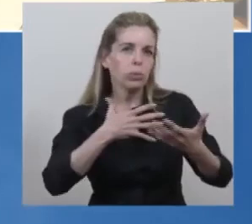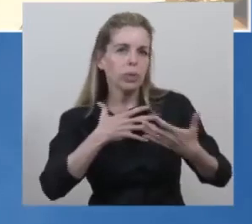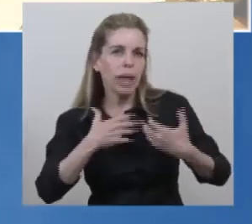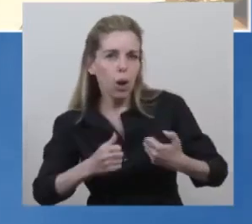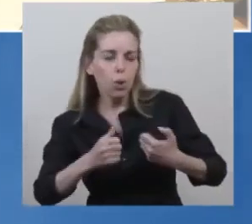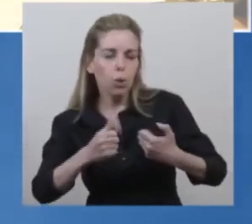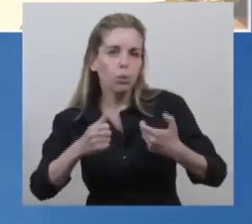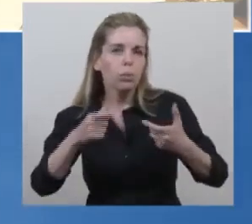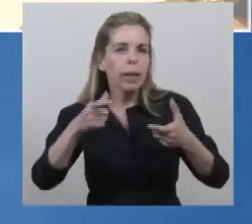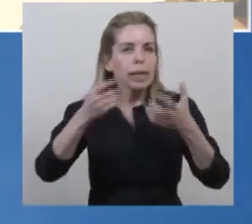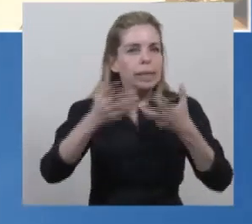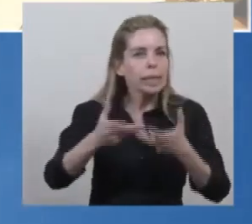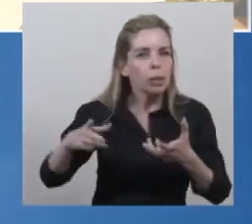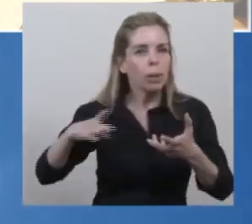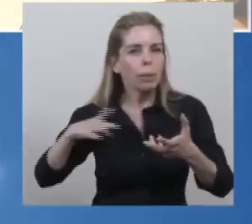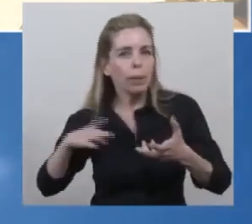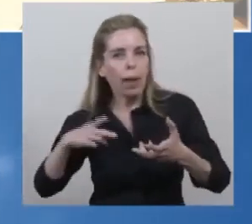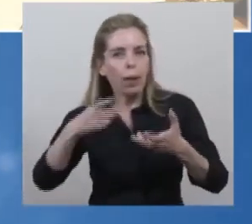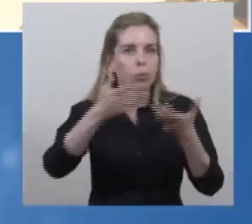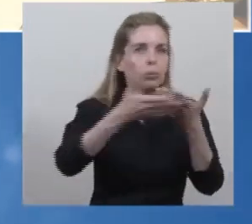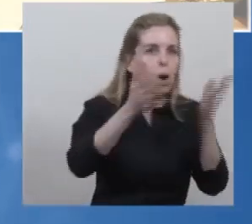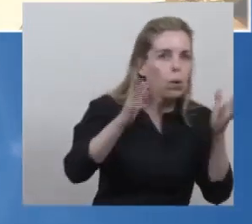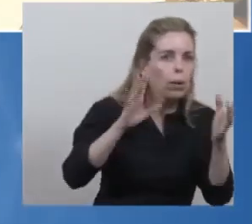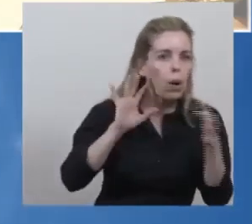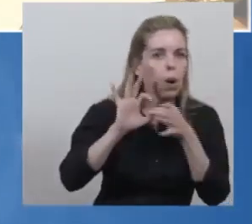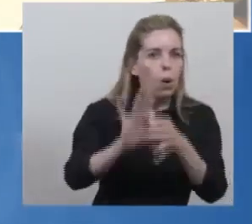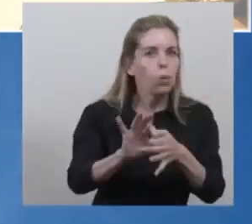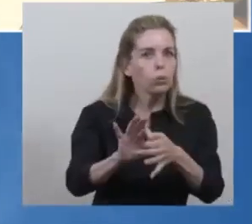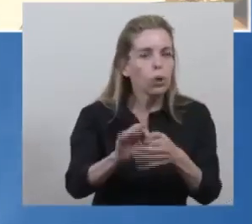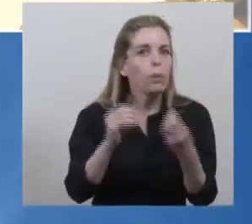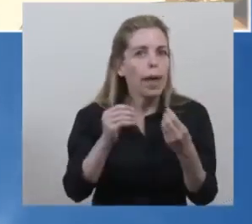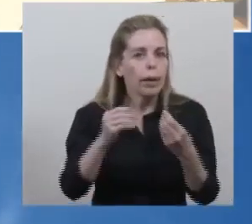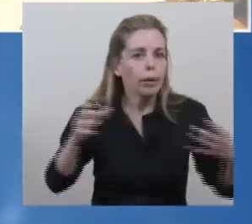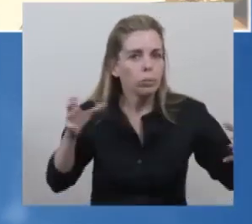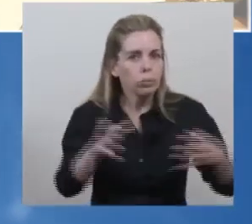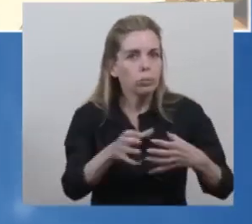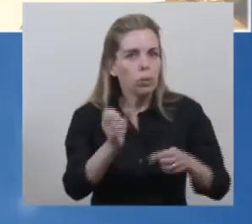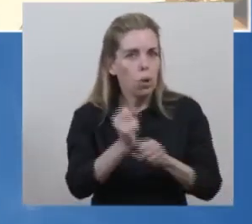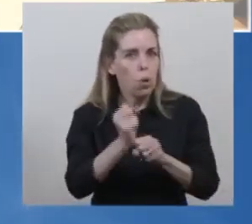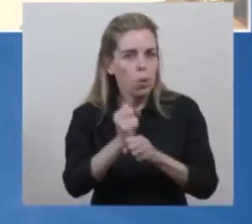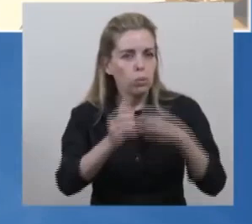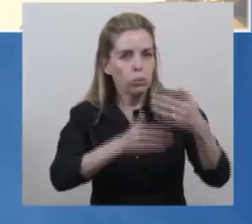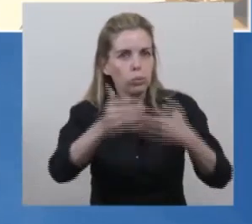nacional y provincial, para que en equipo con la misma camiseta genera progreso y desarrollo.